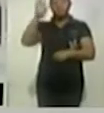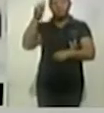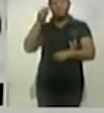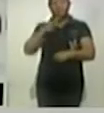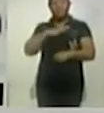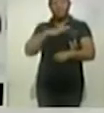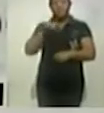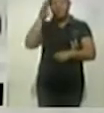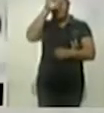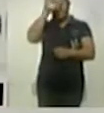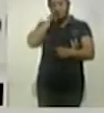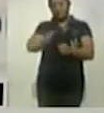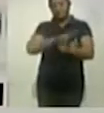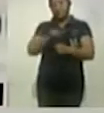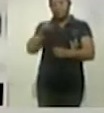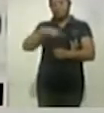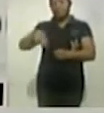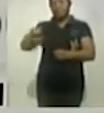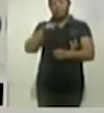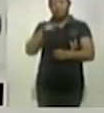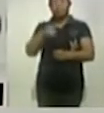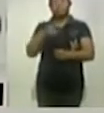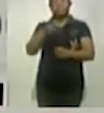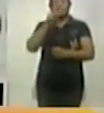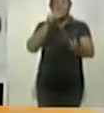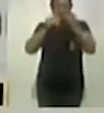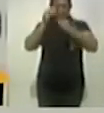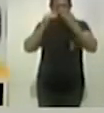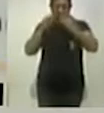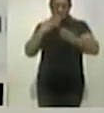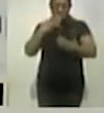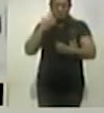cultura de protección civil ya lo estamos haciendo coordinado,